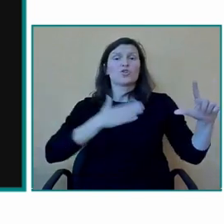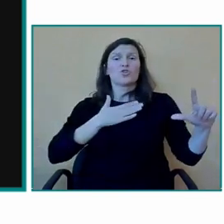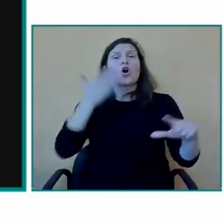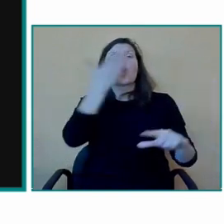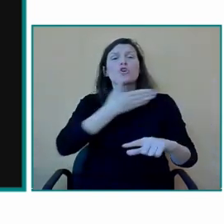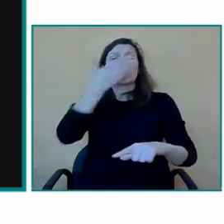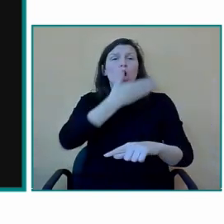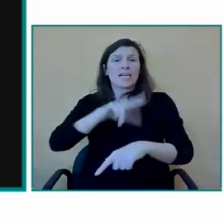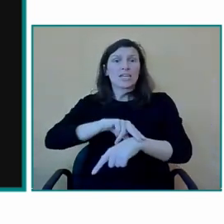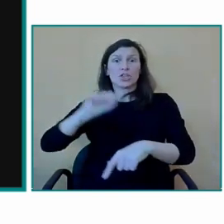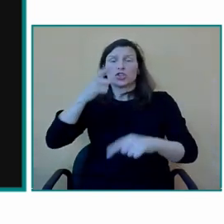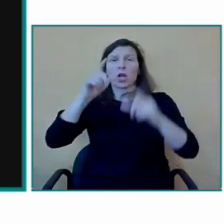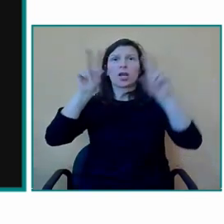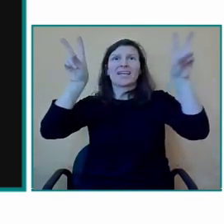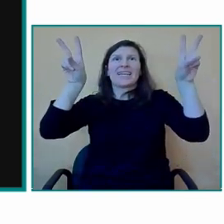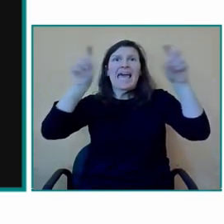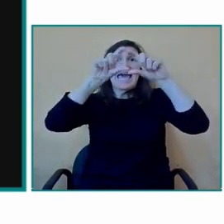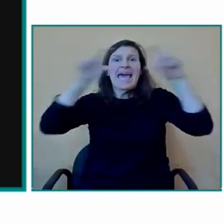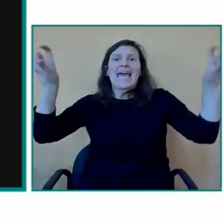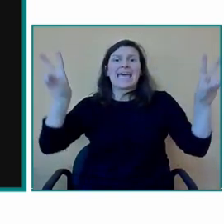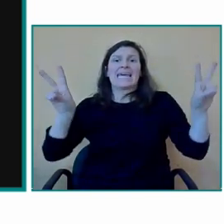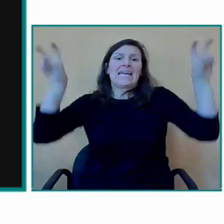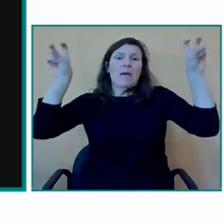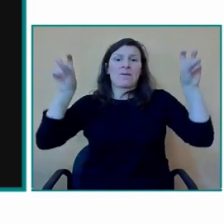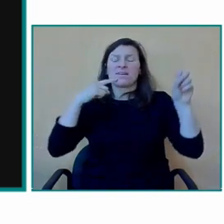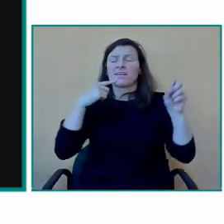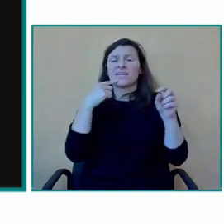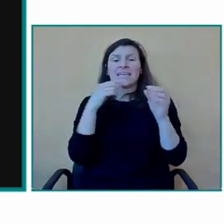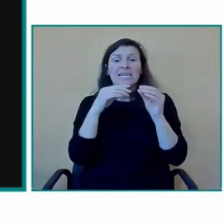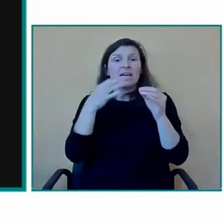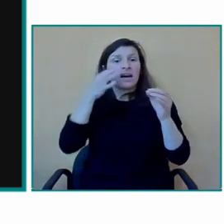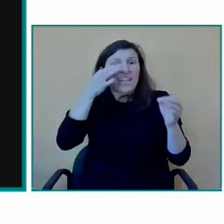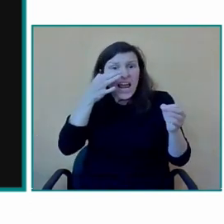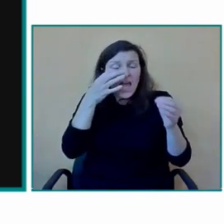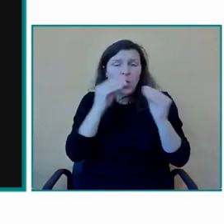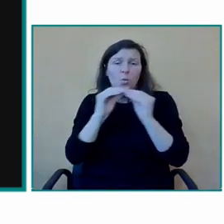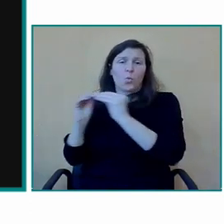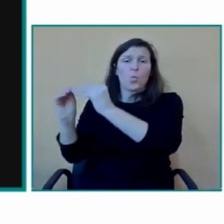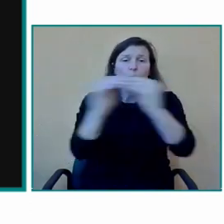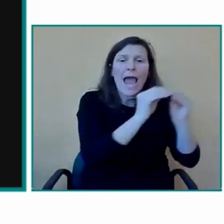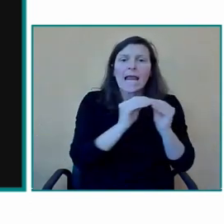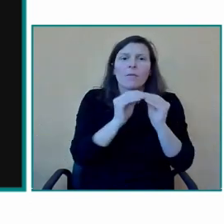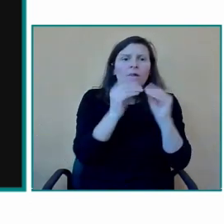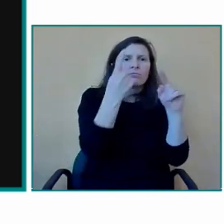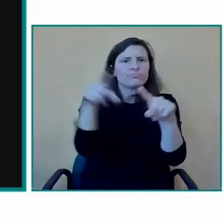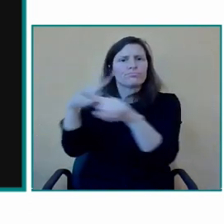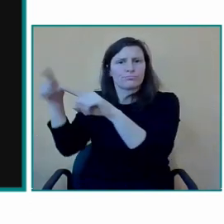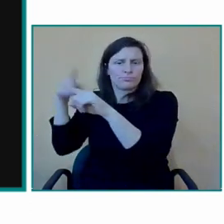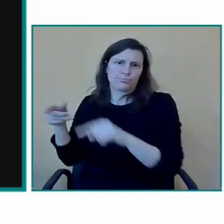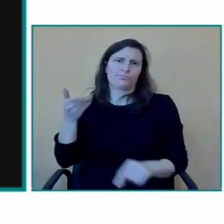más adelante lo vais a ver realmente igual es valiosamente diferente realmente es algo que tenemos